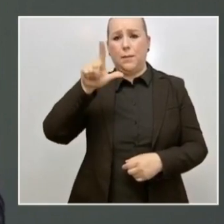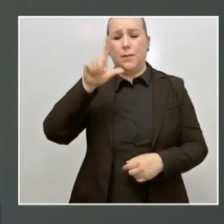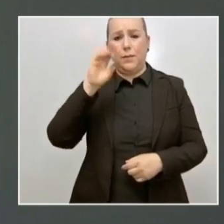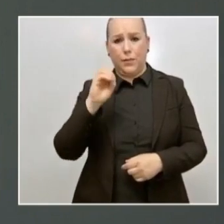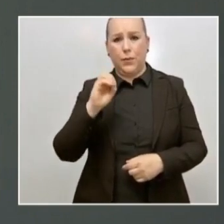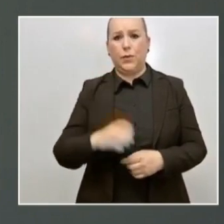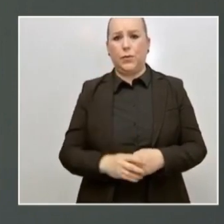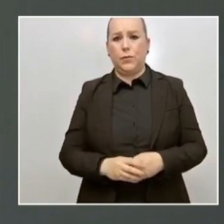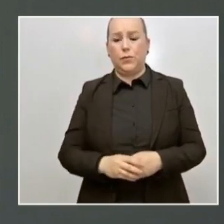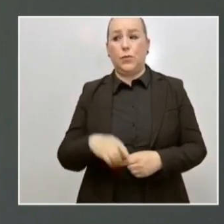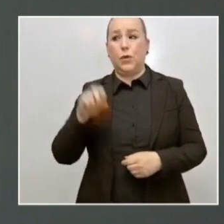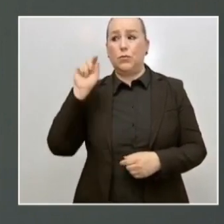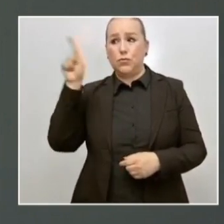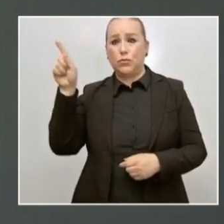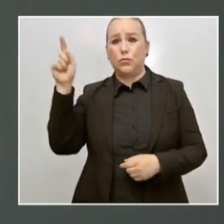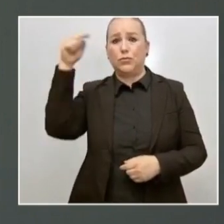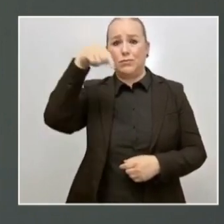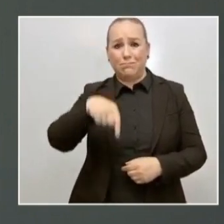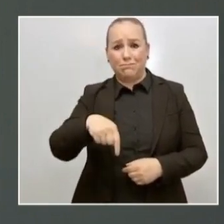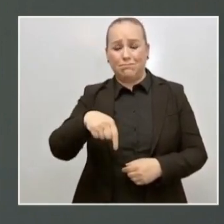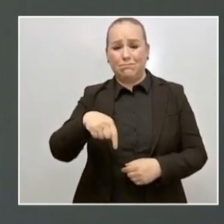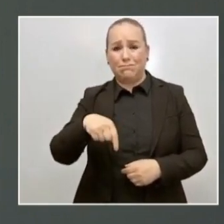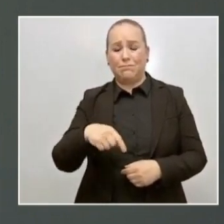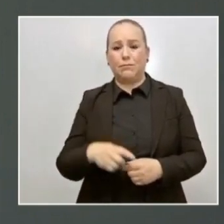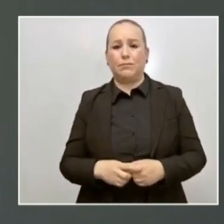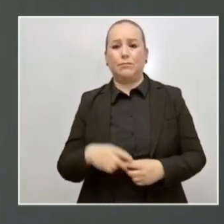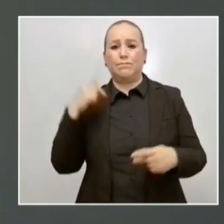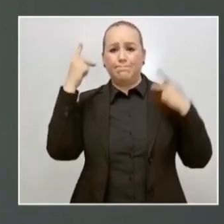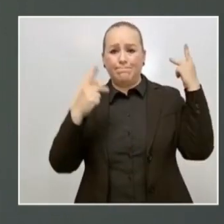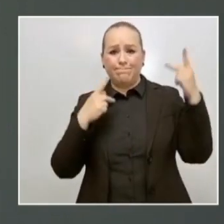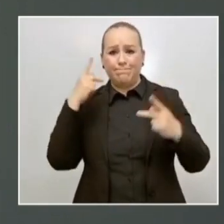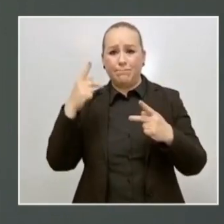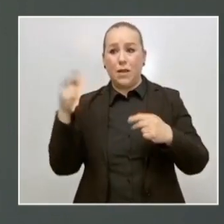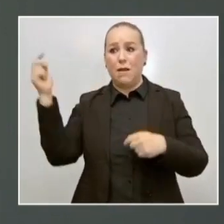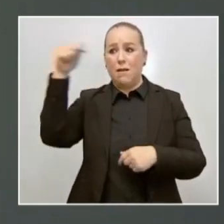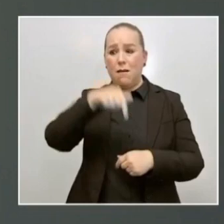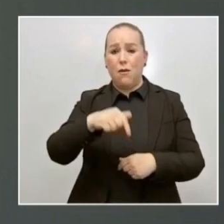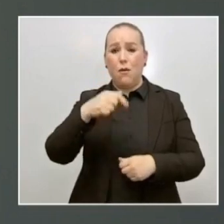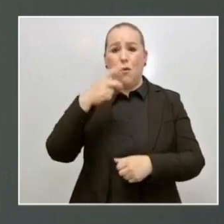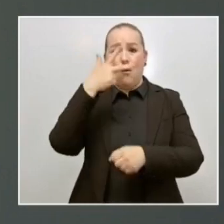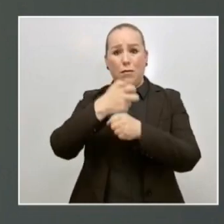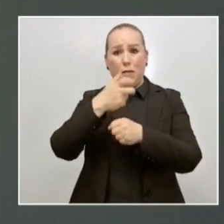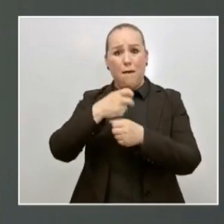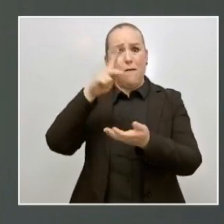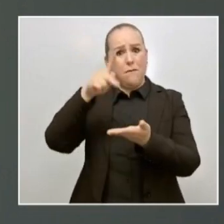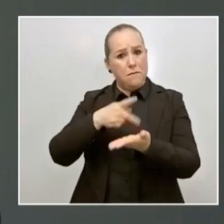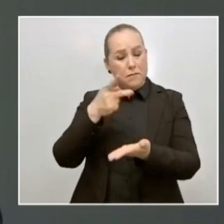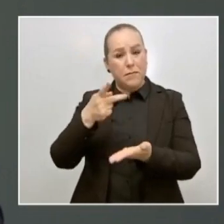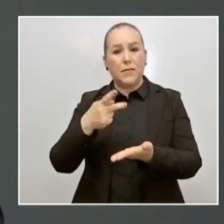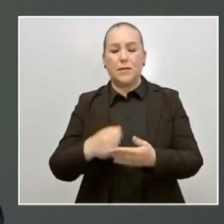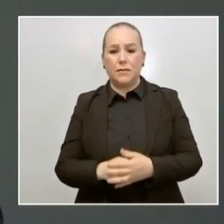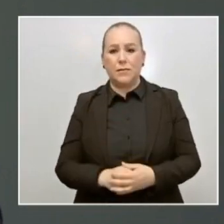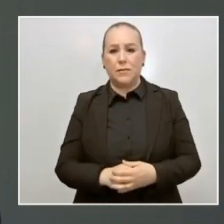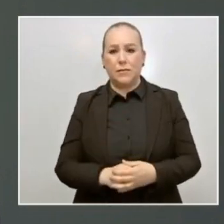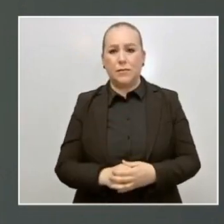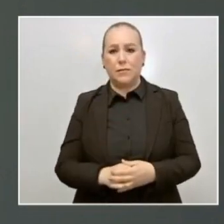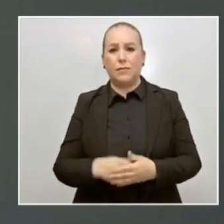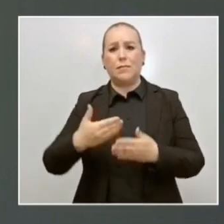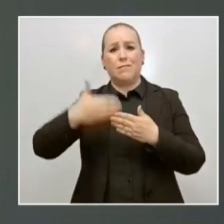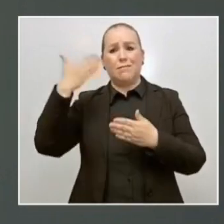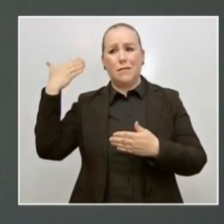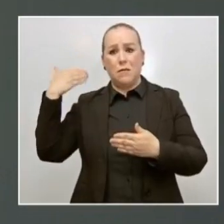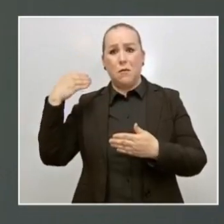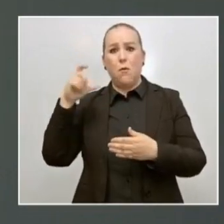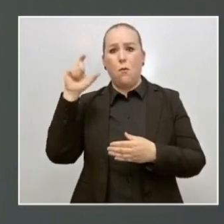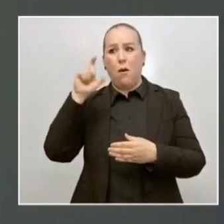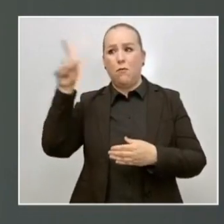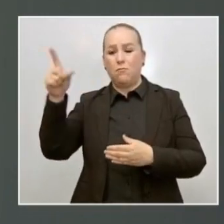Su presencia por octava ocasión desde que resultó electo presidente de la